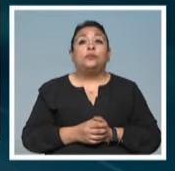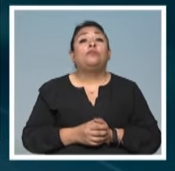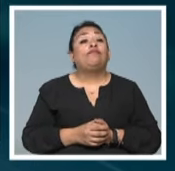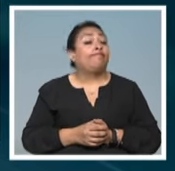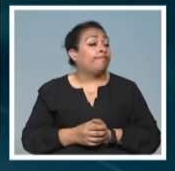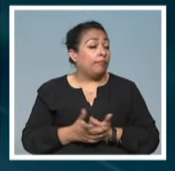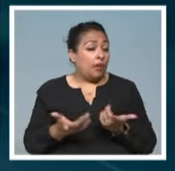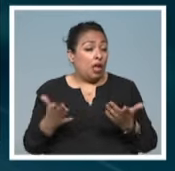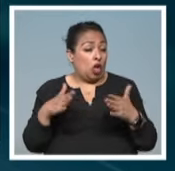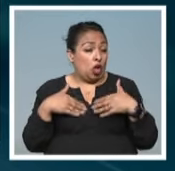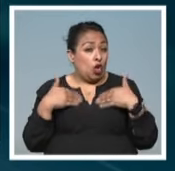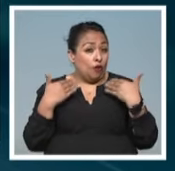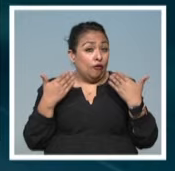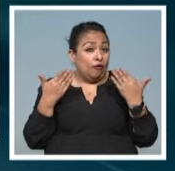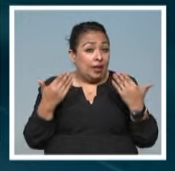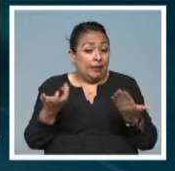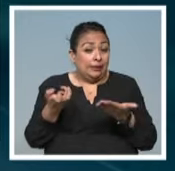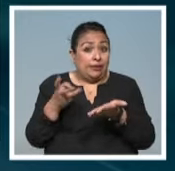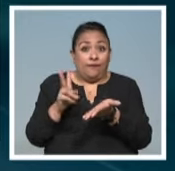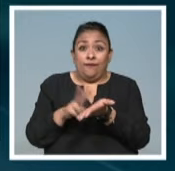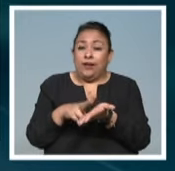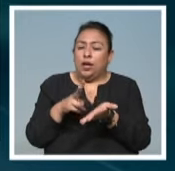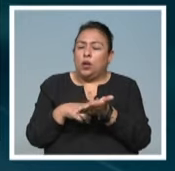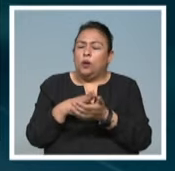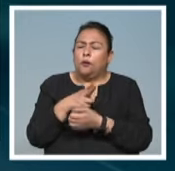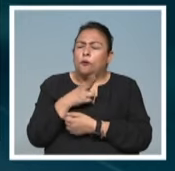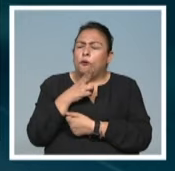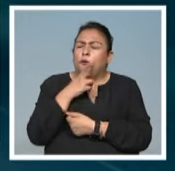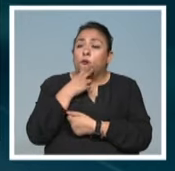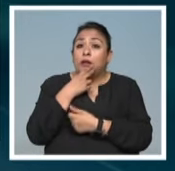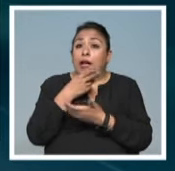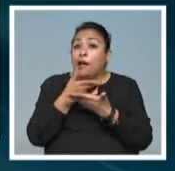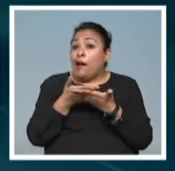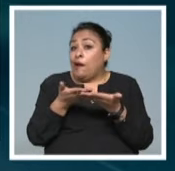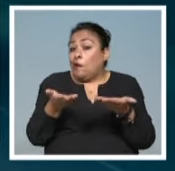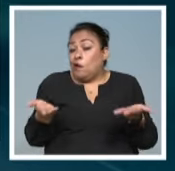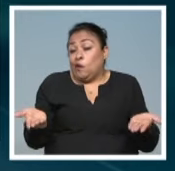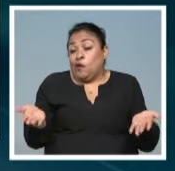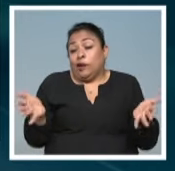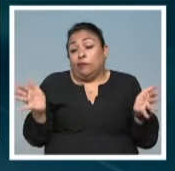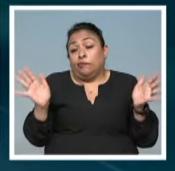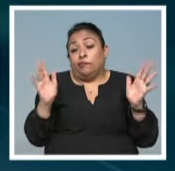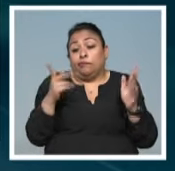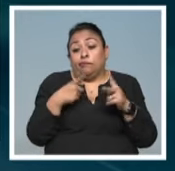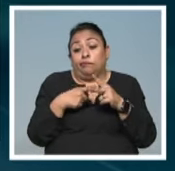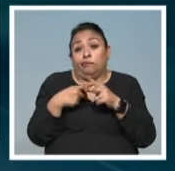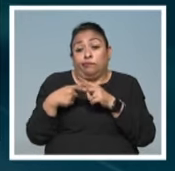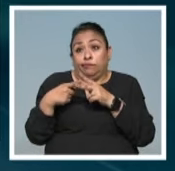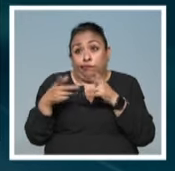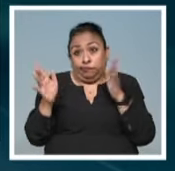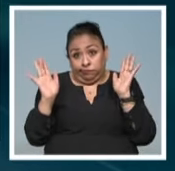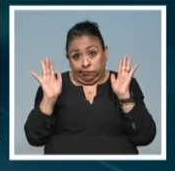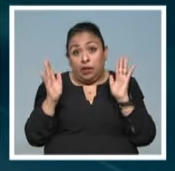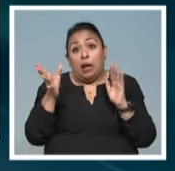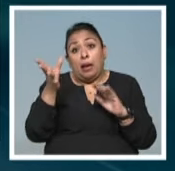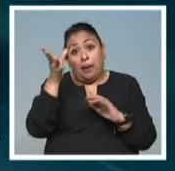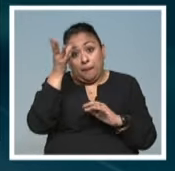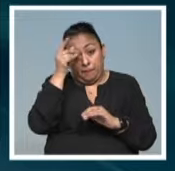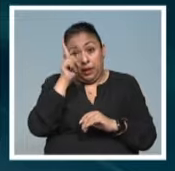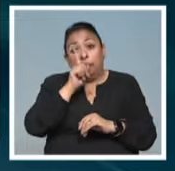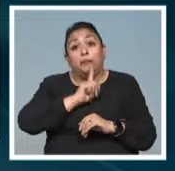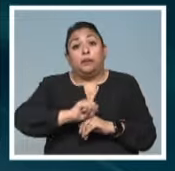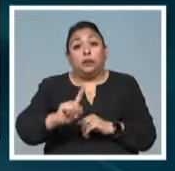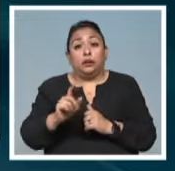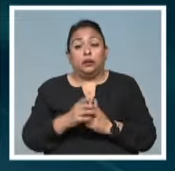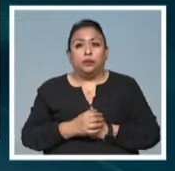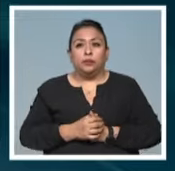Cuando la confianza es uno de los valores más preciados, ahora resulta que hasta los algoritmos están aprendiendo a mentir.